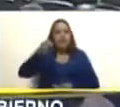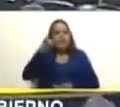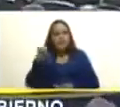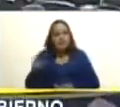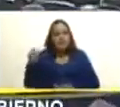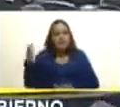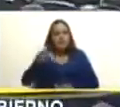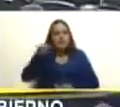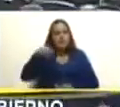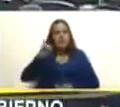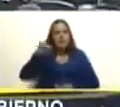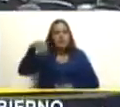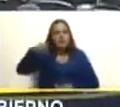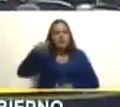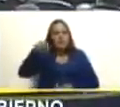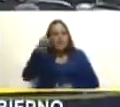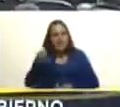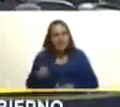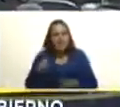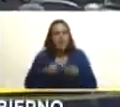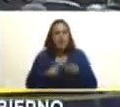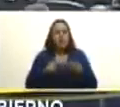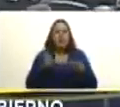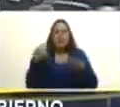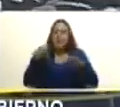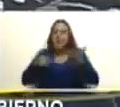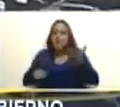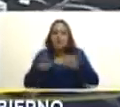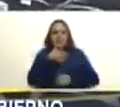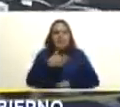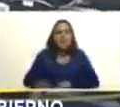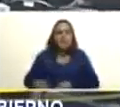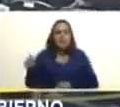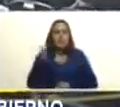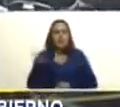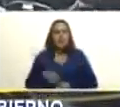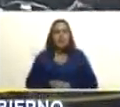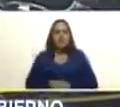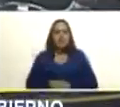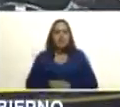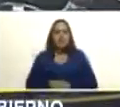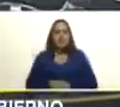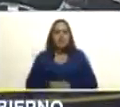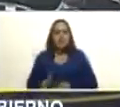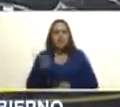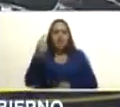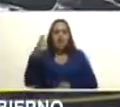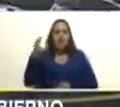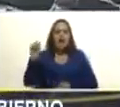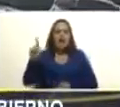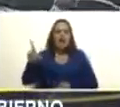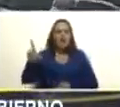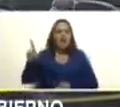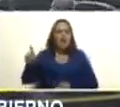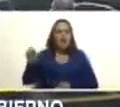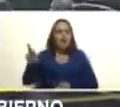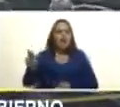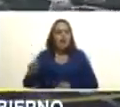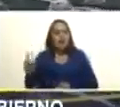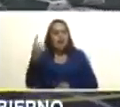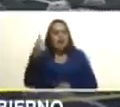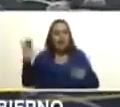de Rómulo de Tancur Raúl Leone el primer Rafael Caldera el primer Carlos Andrés Pérez